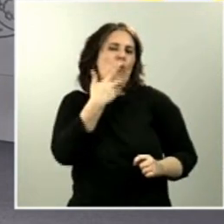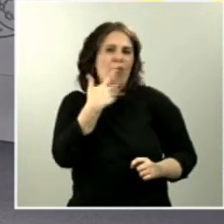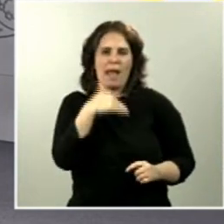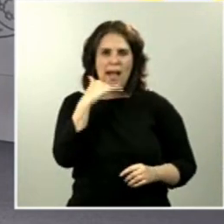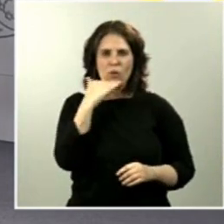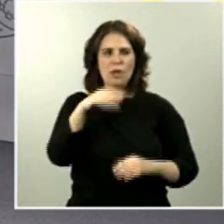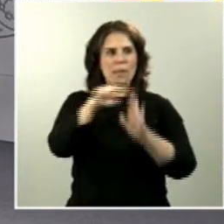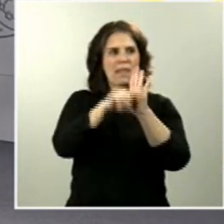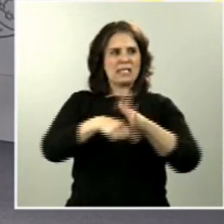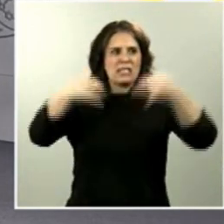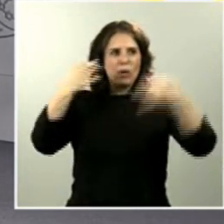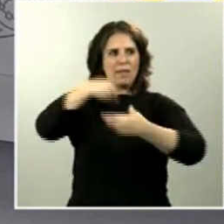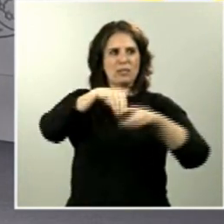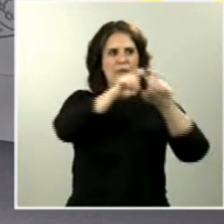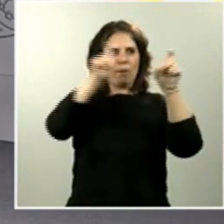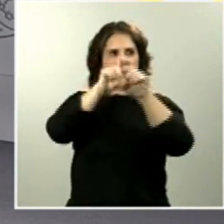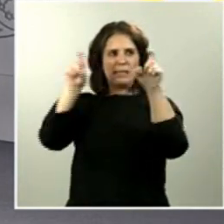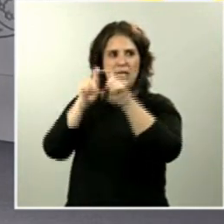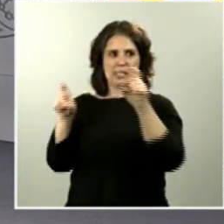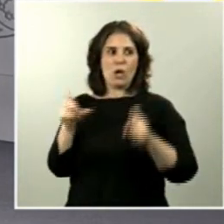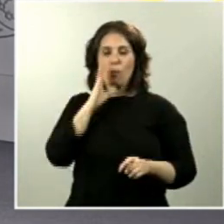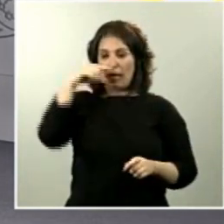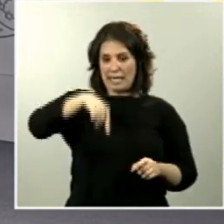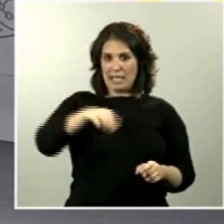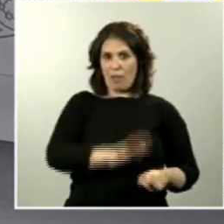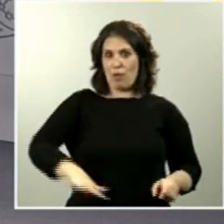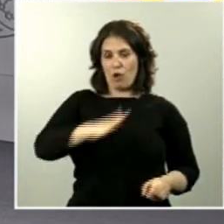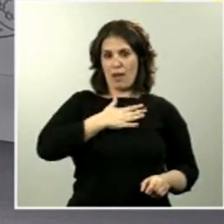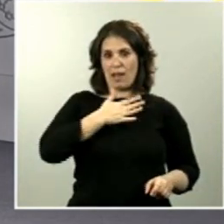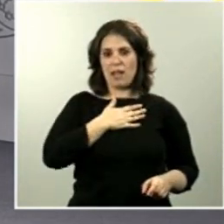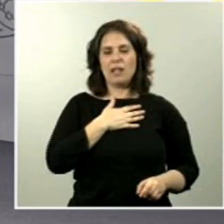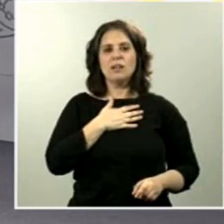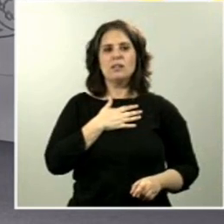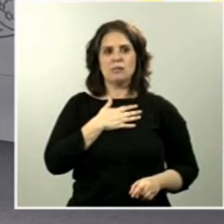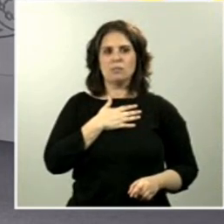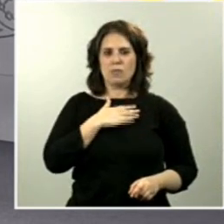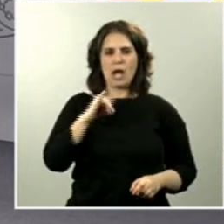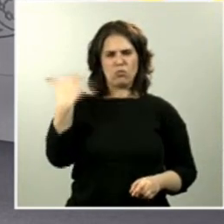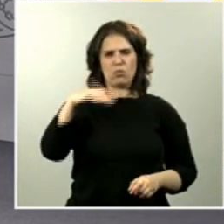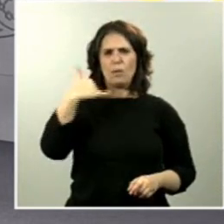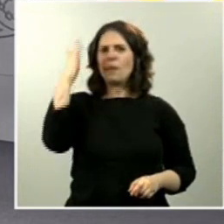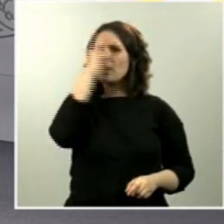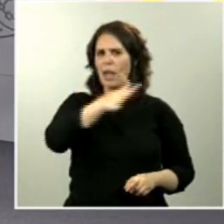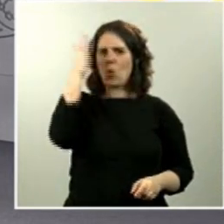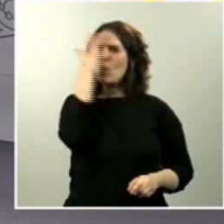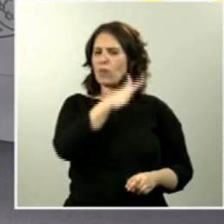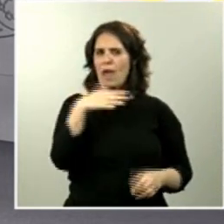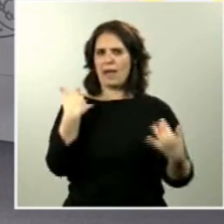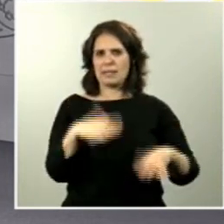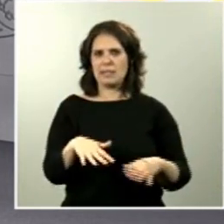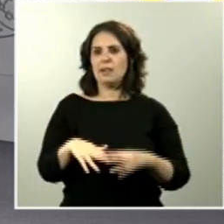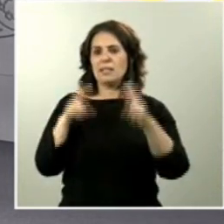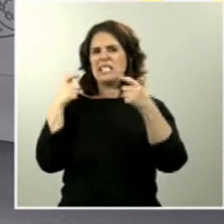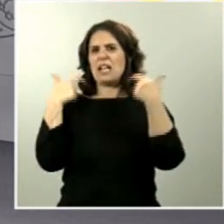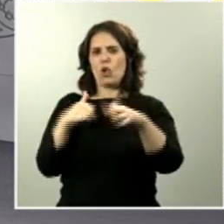en las empresas, toda vez que, por lo menos aquí, en la zona en donde estamos nosotros, constan importantes denuncias en sentido contrario, sobre todo en el sector agrícola.